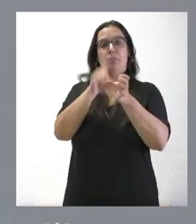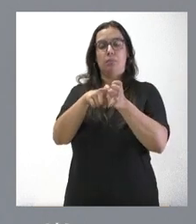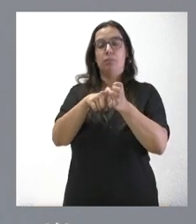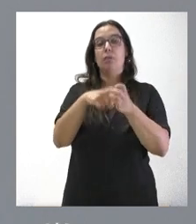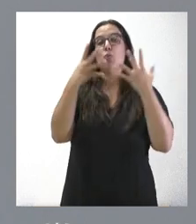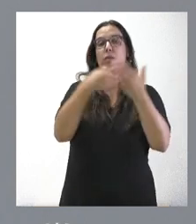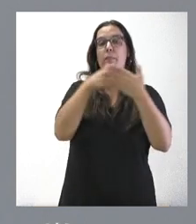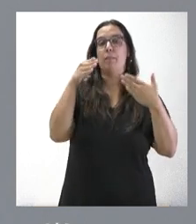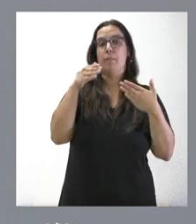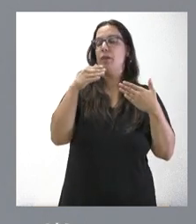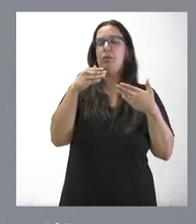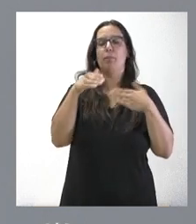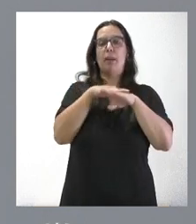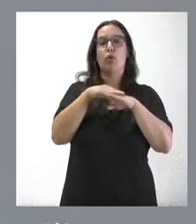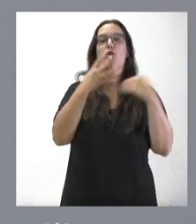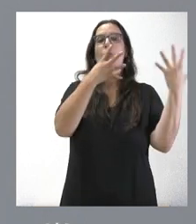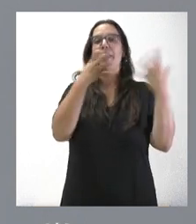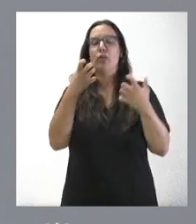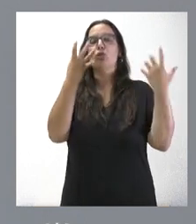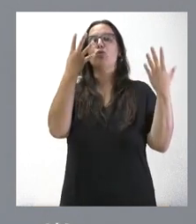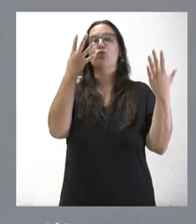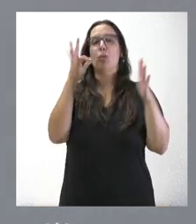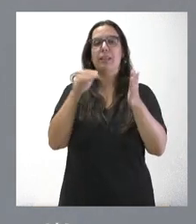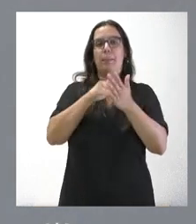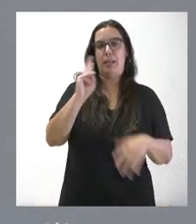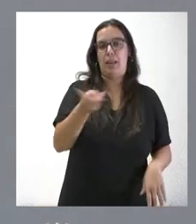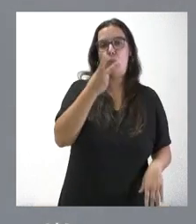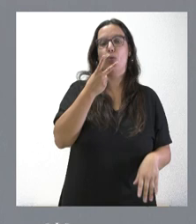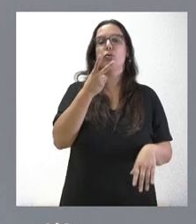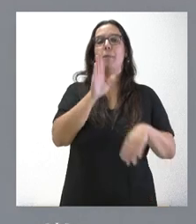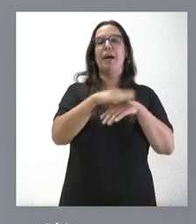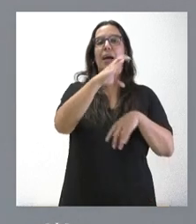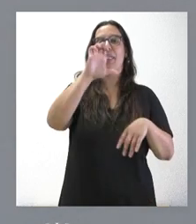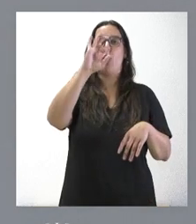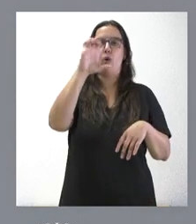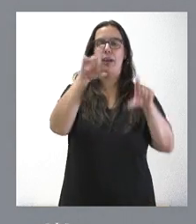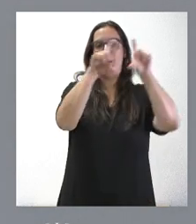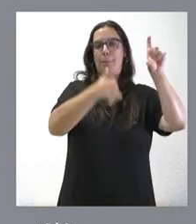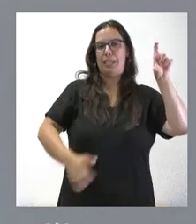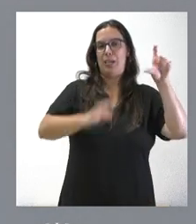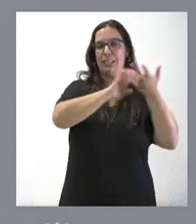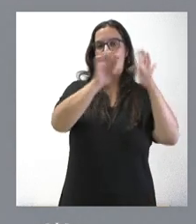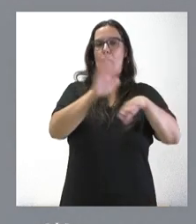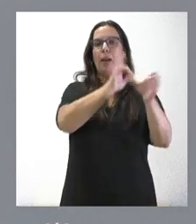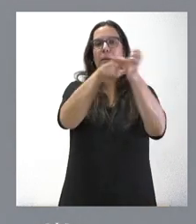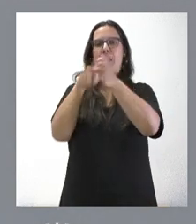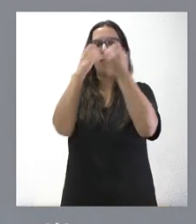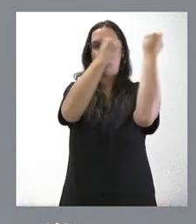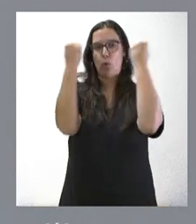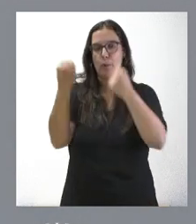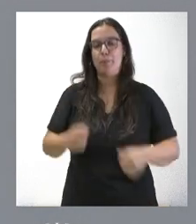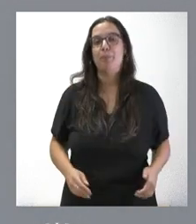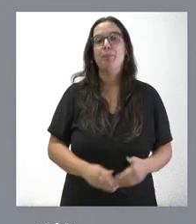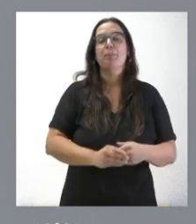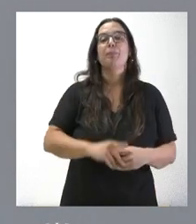.990.000 euros le corresponden a la COE de Castilla y León para participación institucional. La Junta